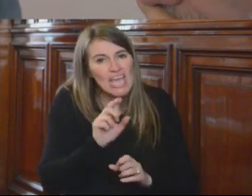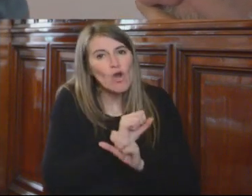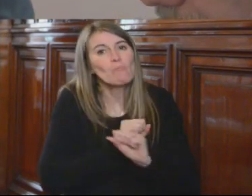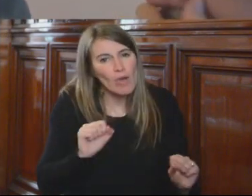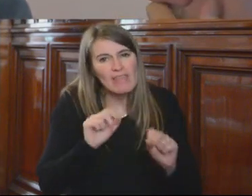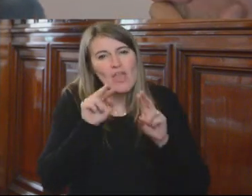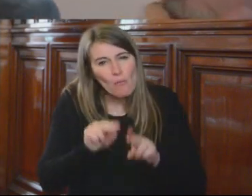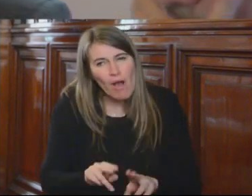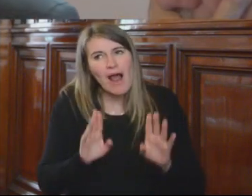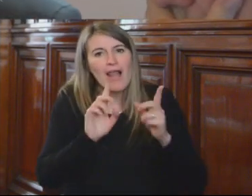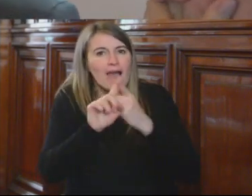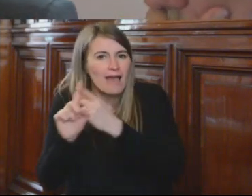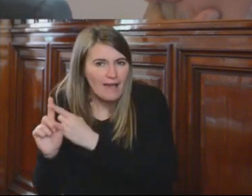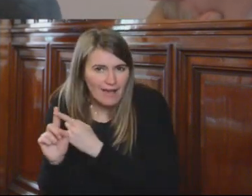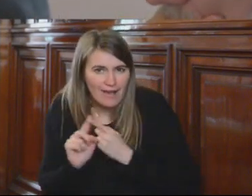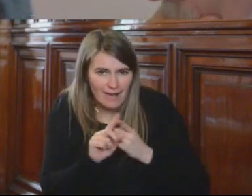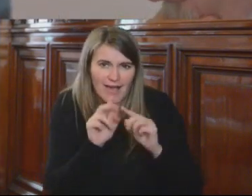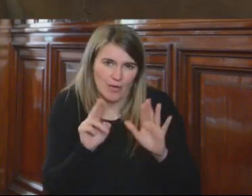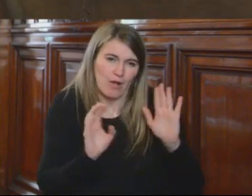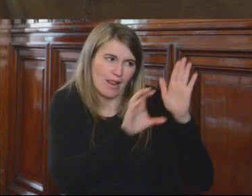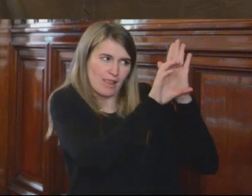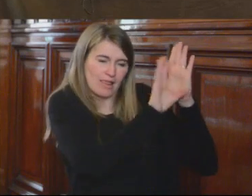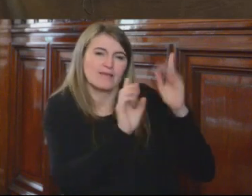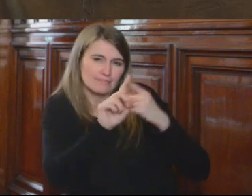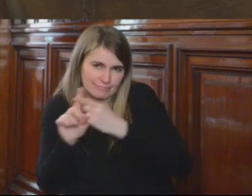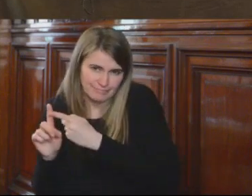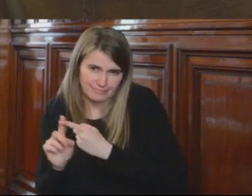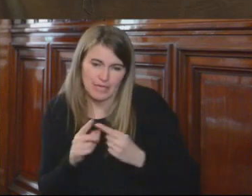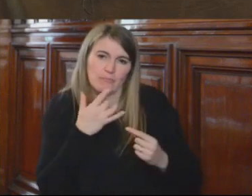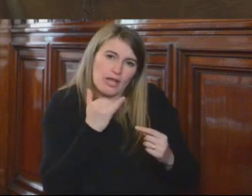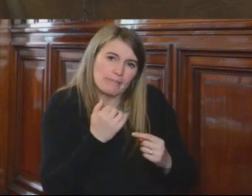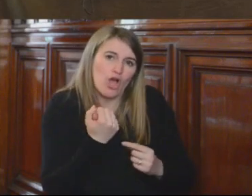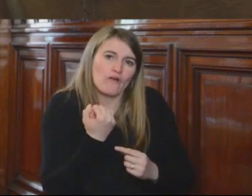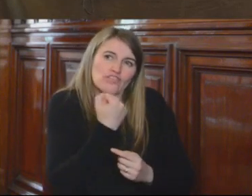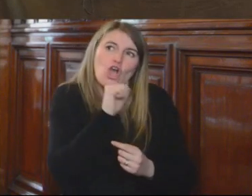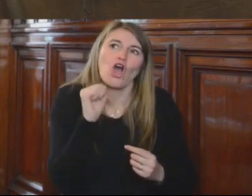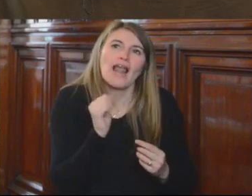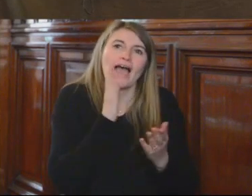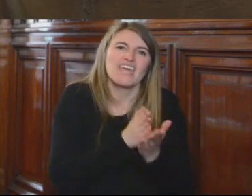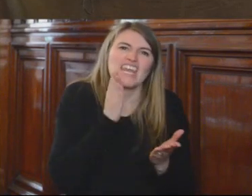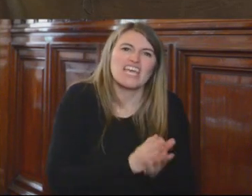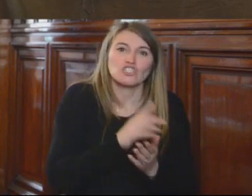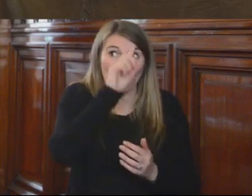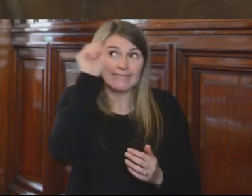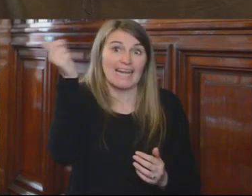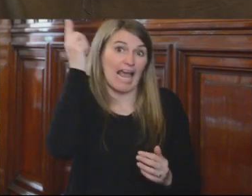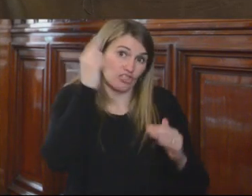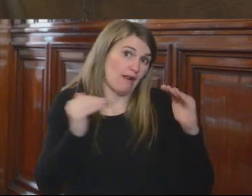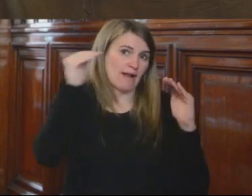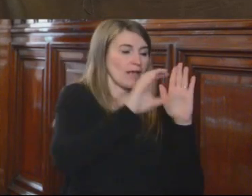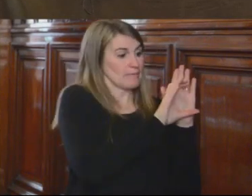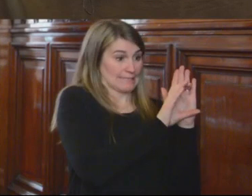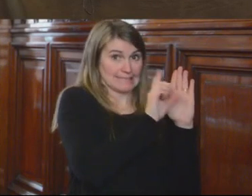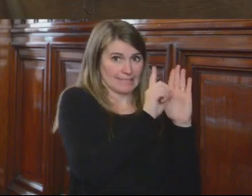Por ejemplo, si la Constitución de un país u otro viola reglas del derecho internacional, del derecho internacional, derechos humanos, universal